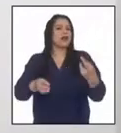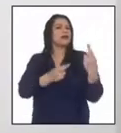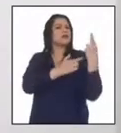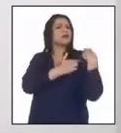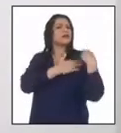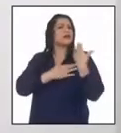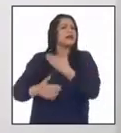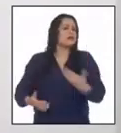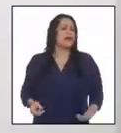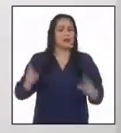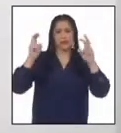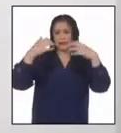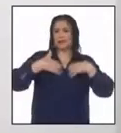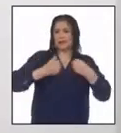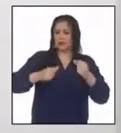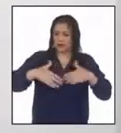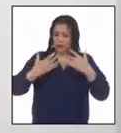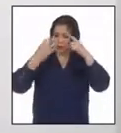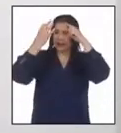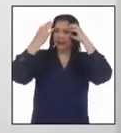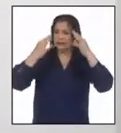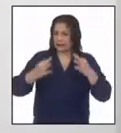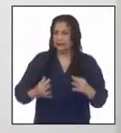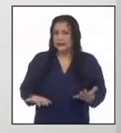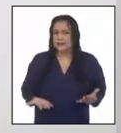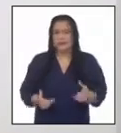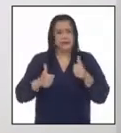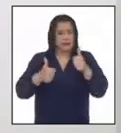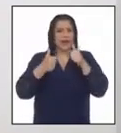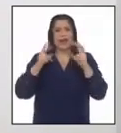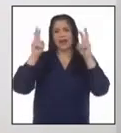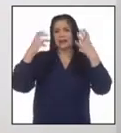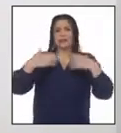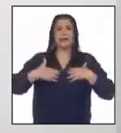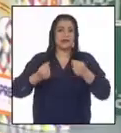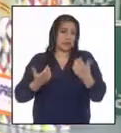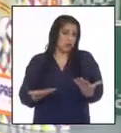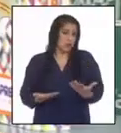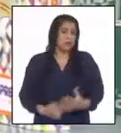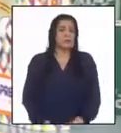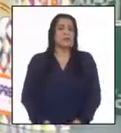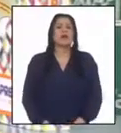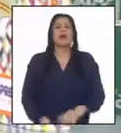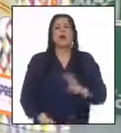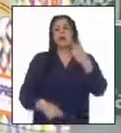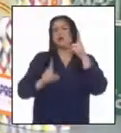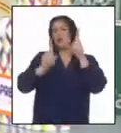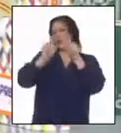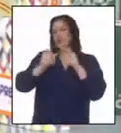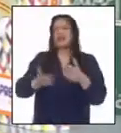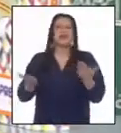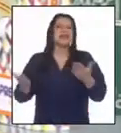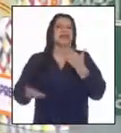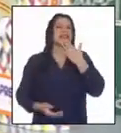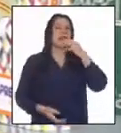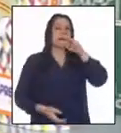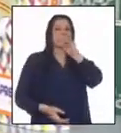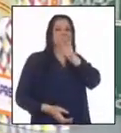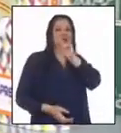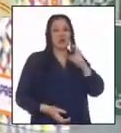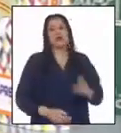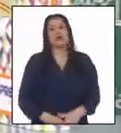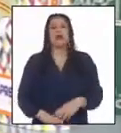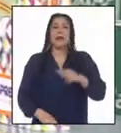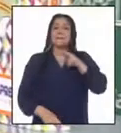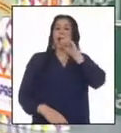del Estado para tomar las decisiones en lo que a salud pública se refiere. La segunda pregunta es de Melody de Muquegua,